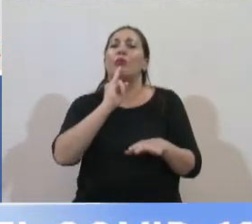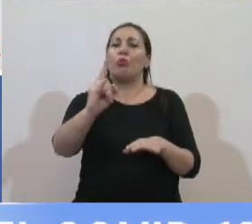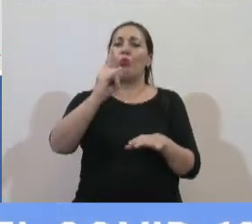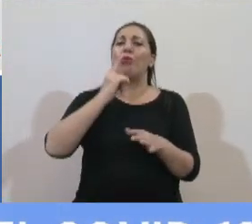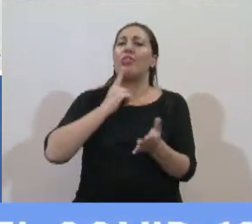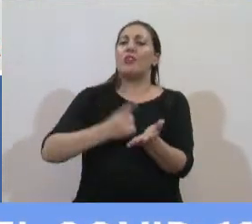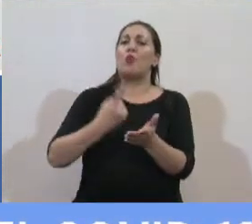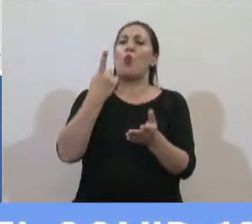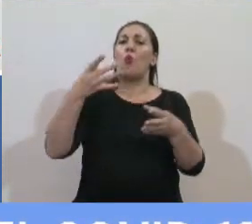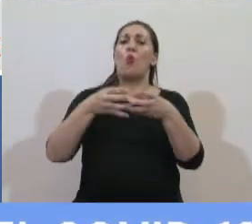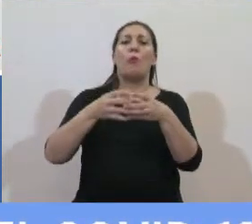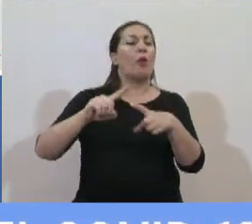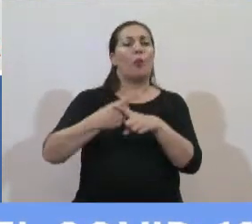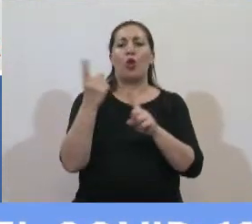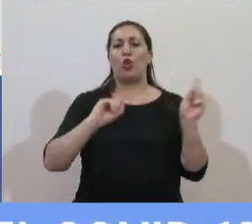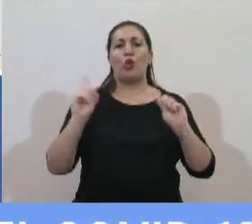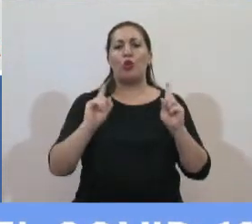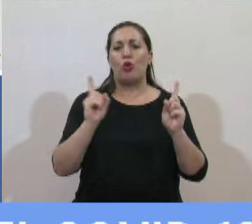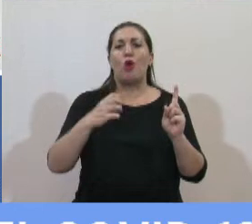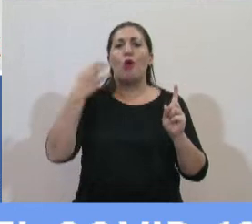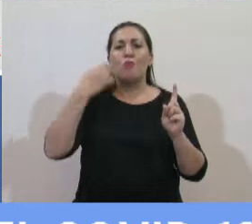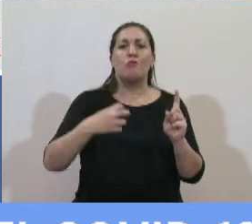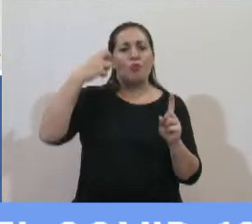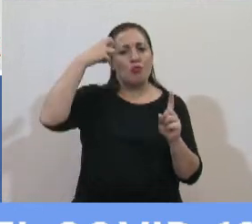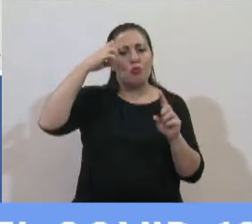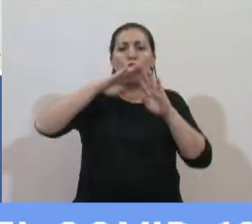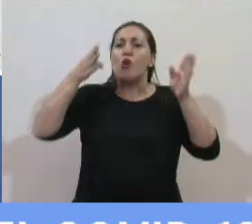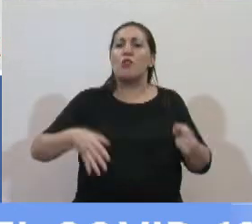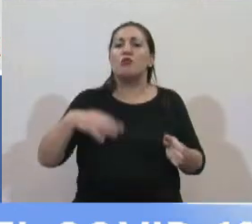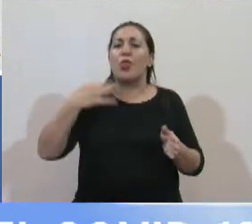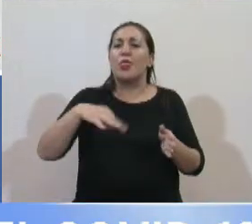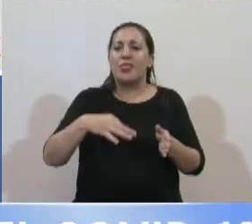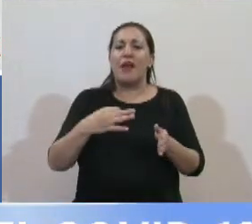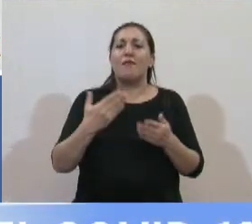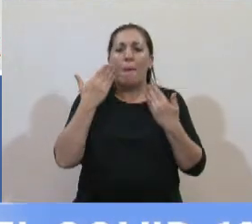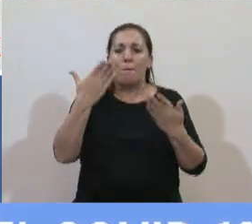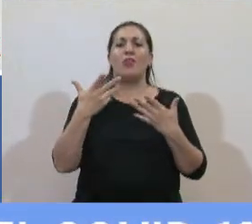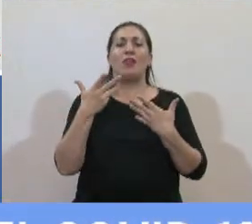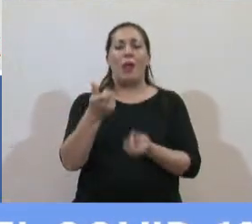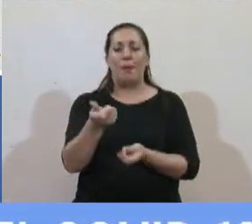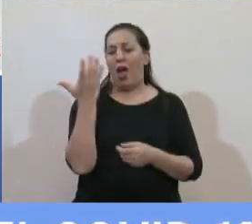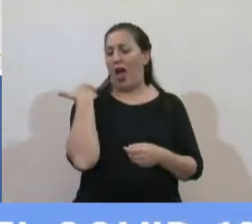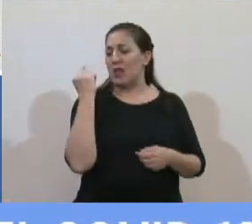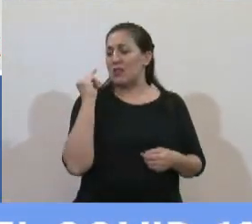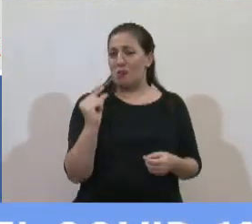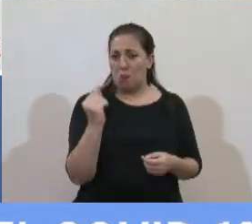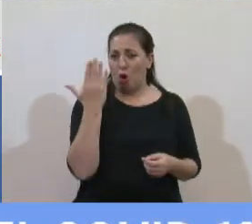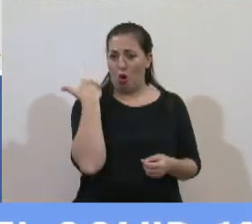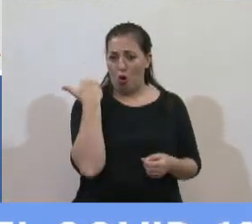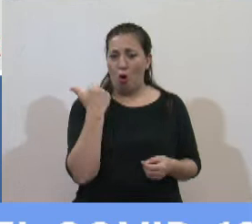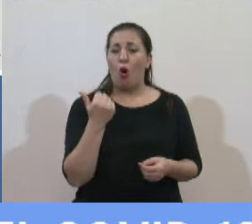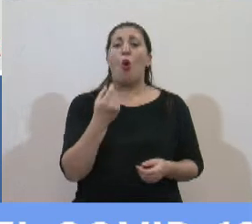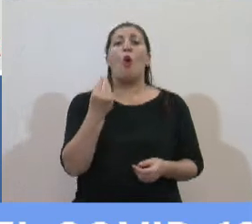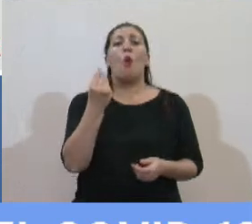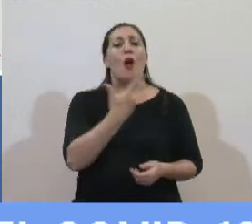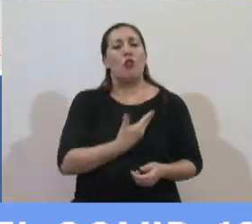signo político sino que es el parlamento quien debe expresar su respaldo que hace pocos días no más cuando el